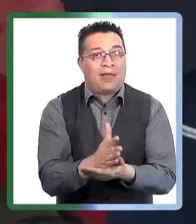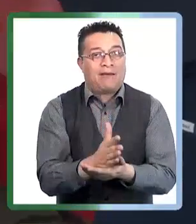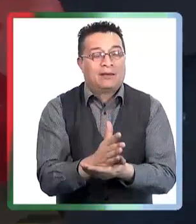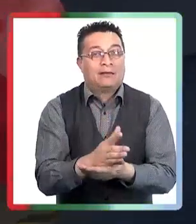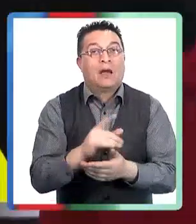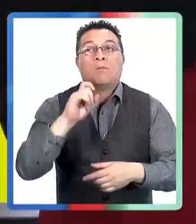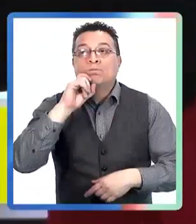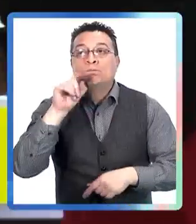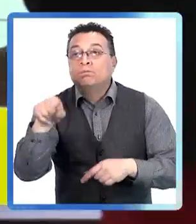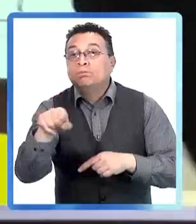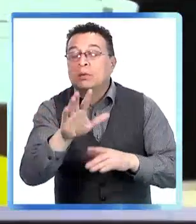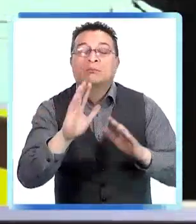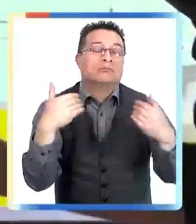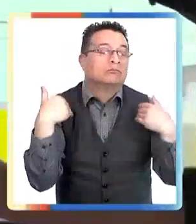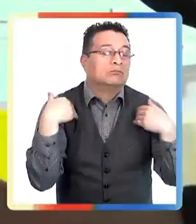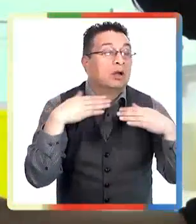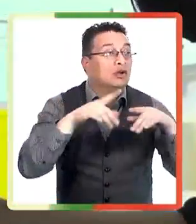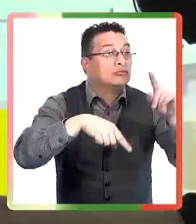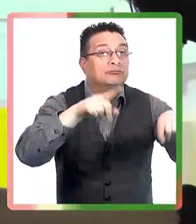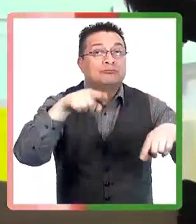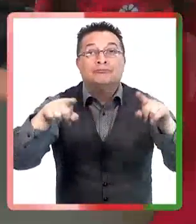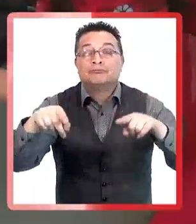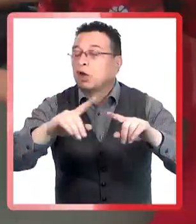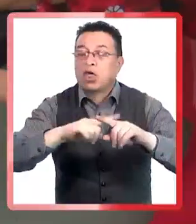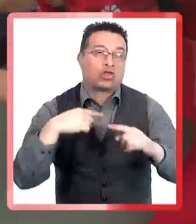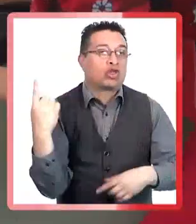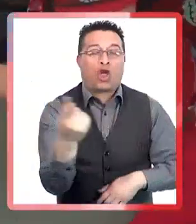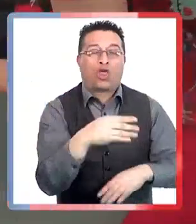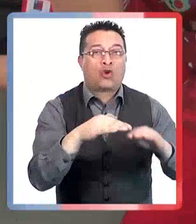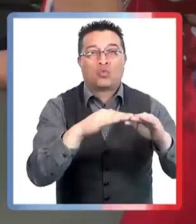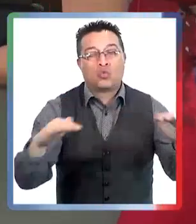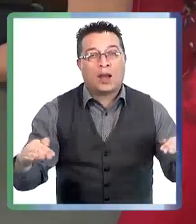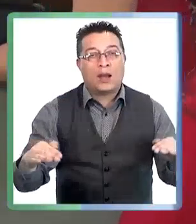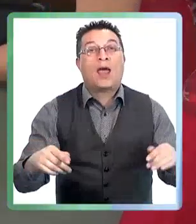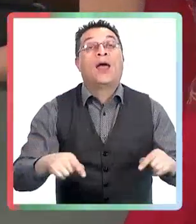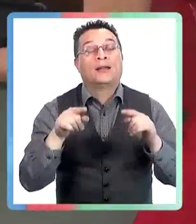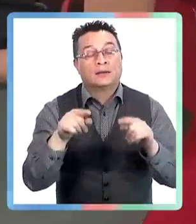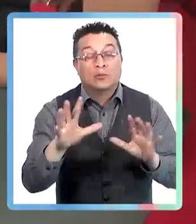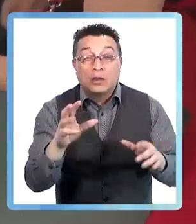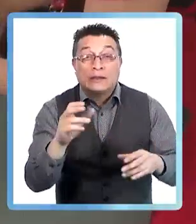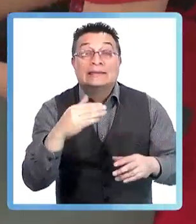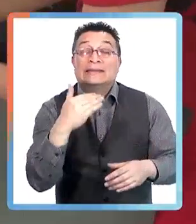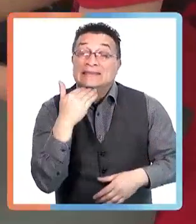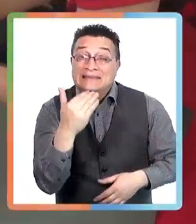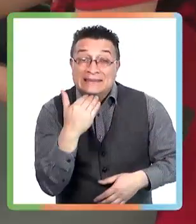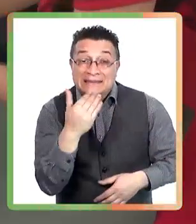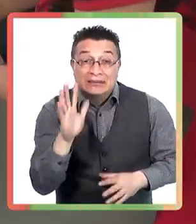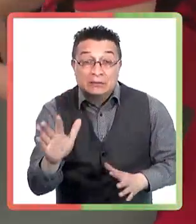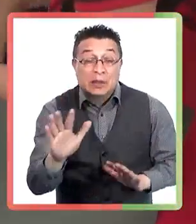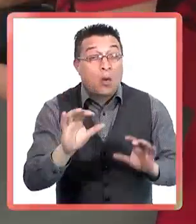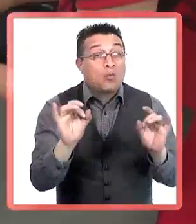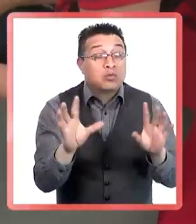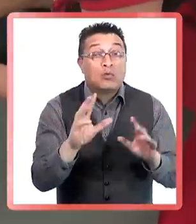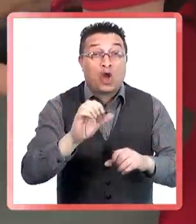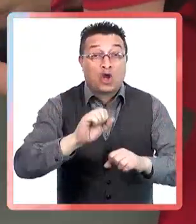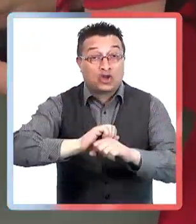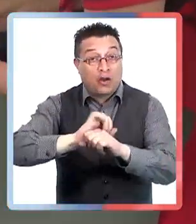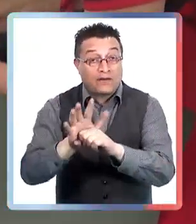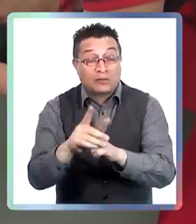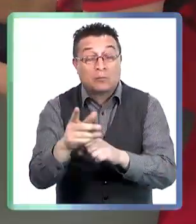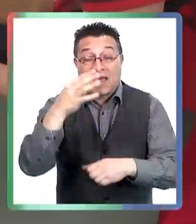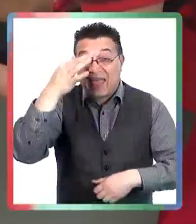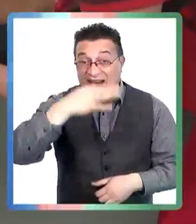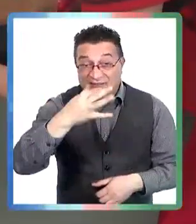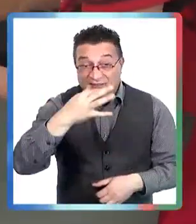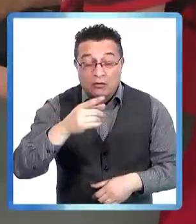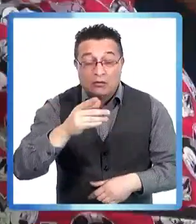aunque sea un resfrío, tiene que dejar de ir al colegio una semana. Y eso sabemos que la falta de escolaridad en los niños les hace muy mal. Por